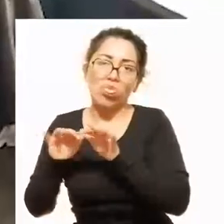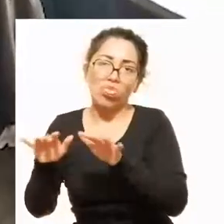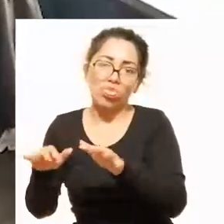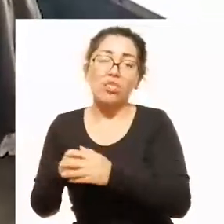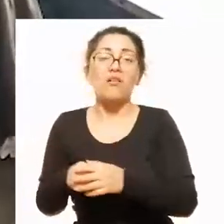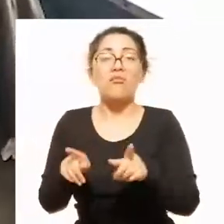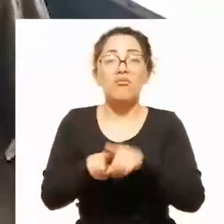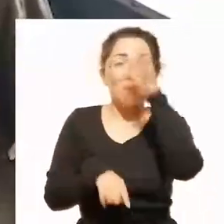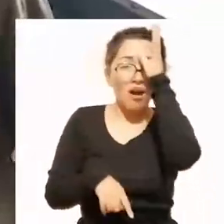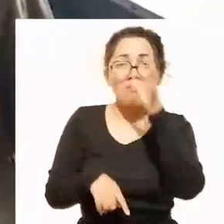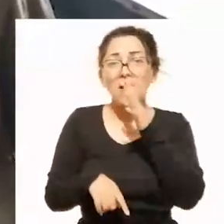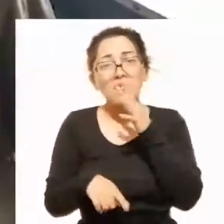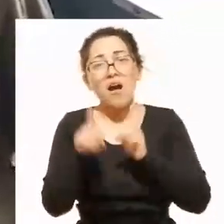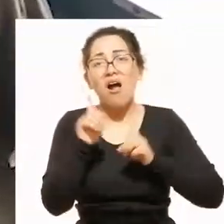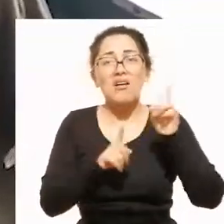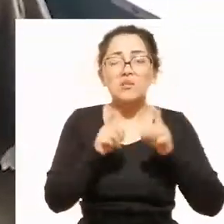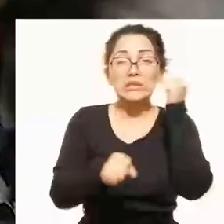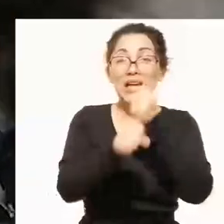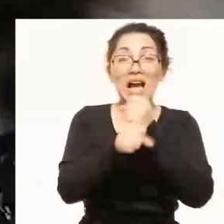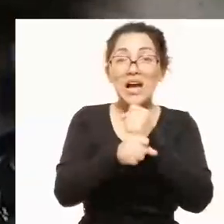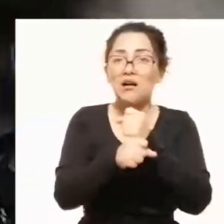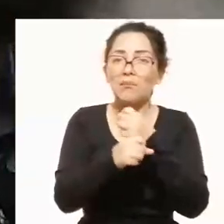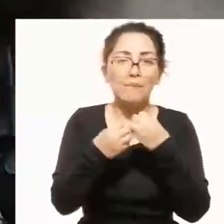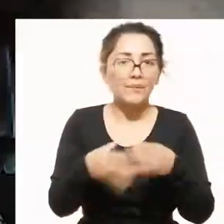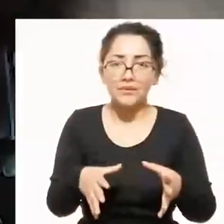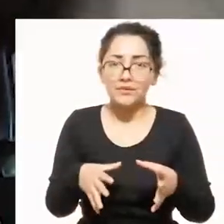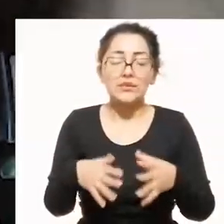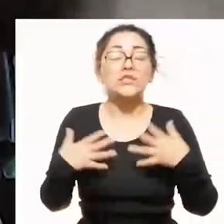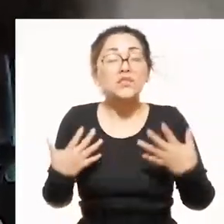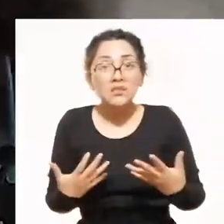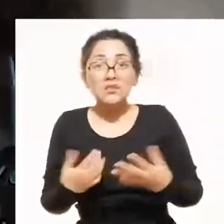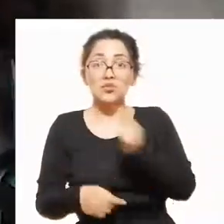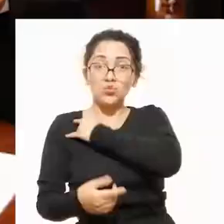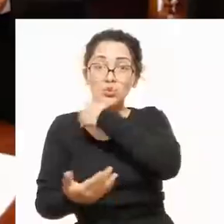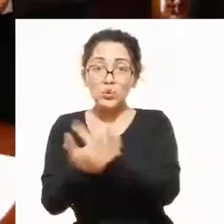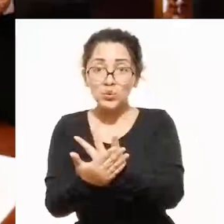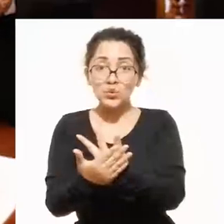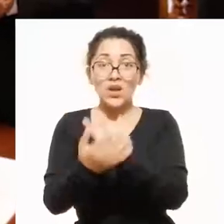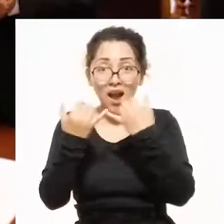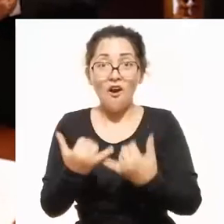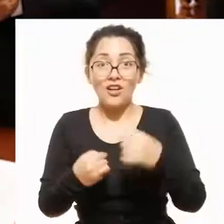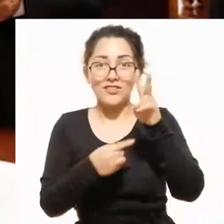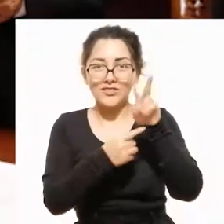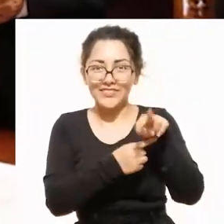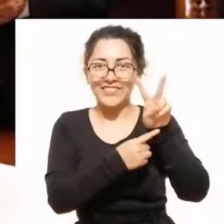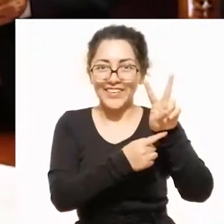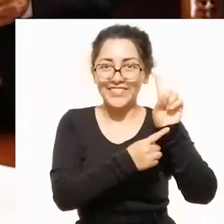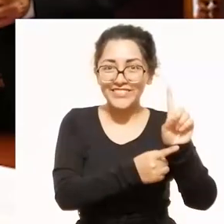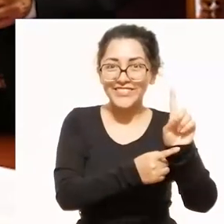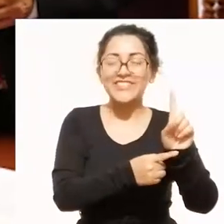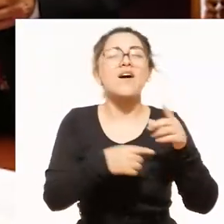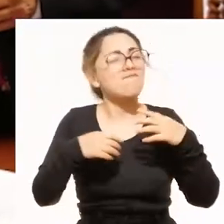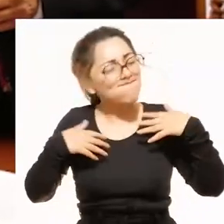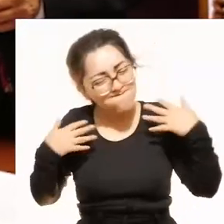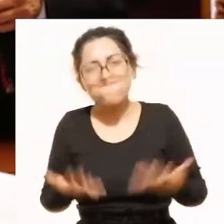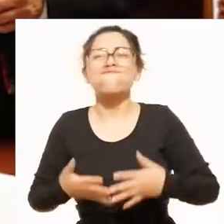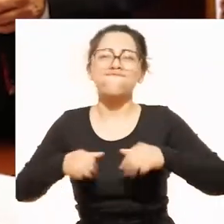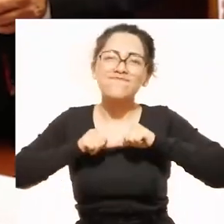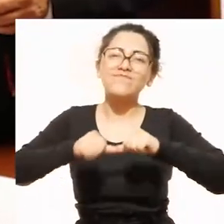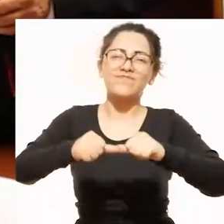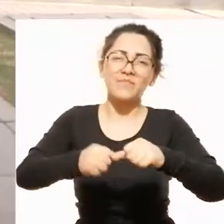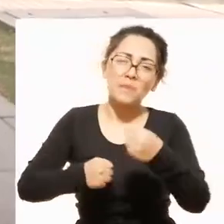raíz de la pandemia. Incluso padres de familias se quedaron sin empleo. Por esta razón, la UNSA en este